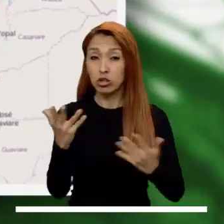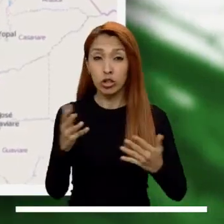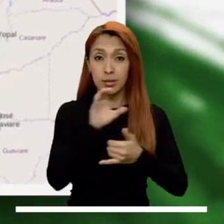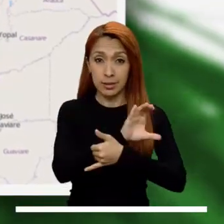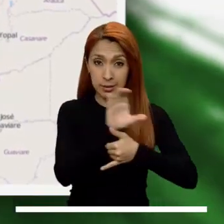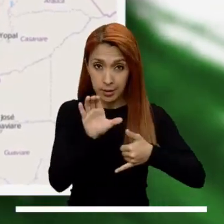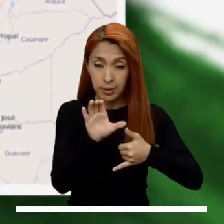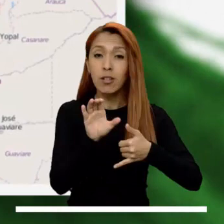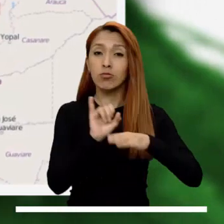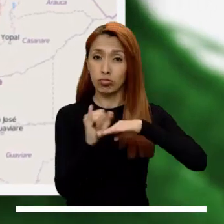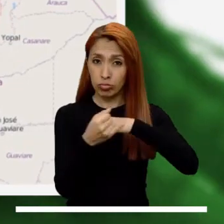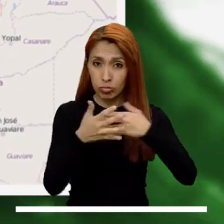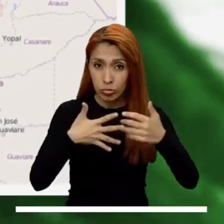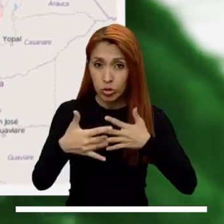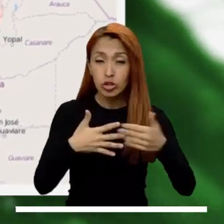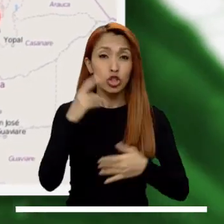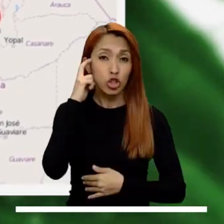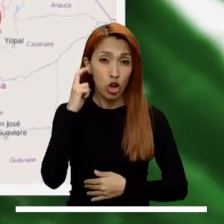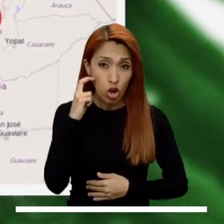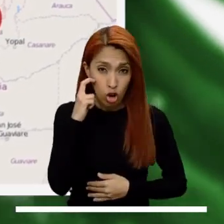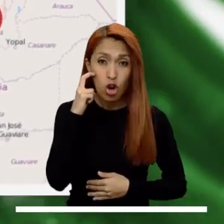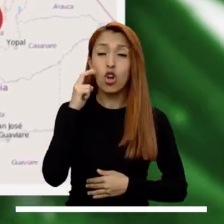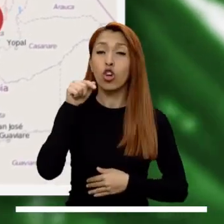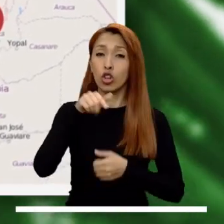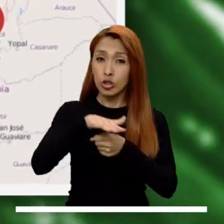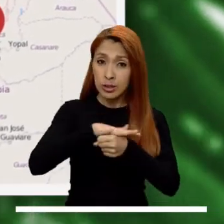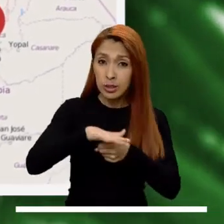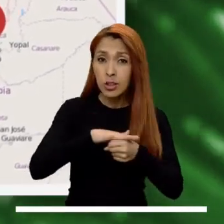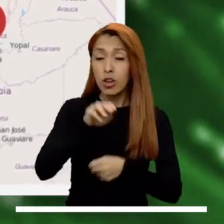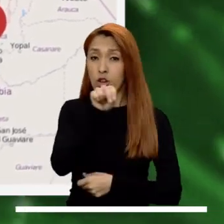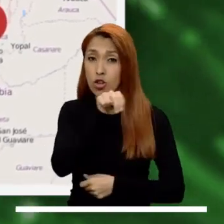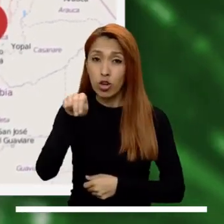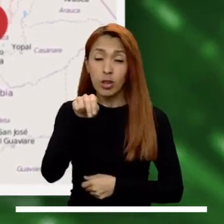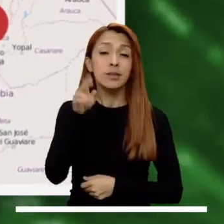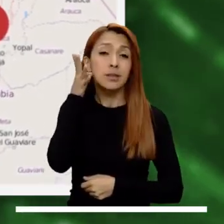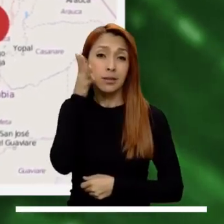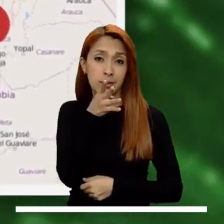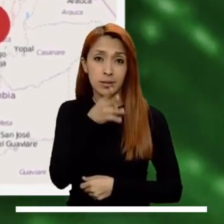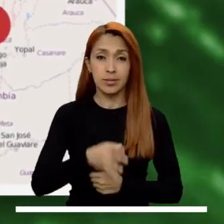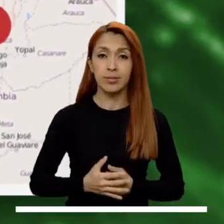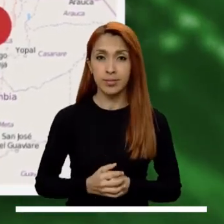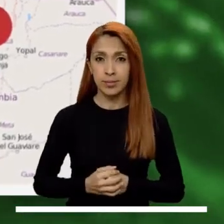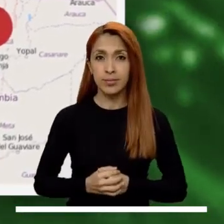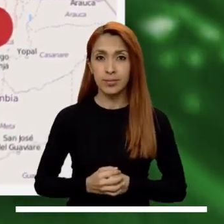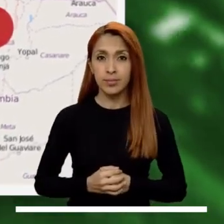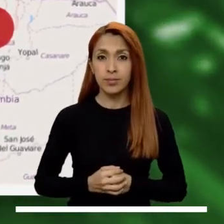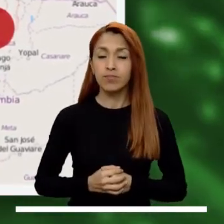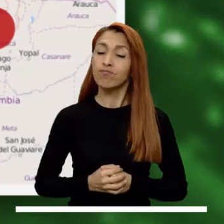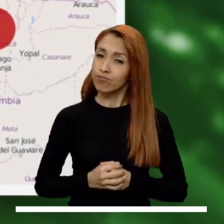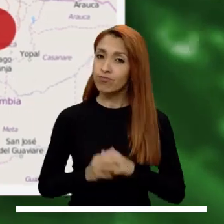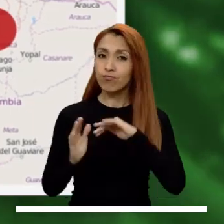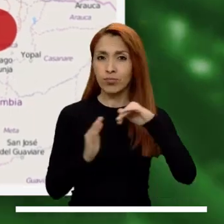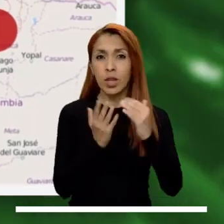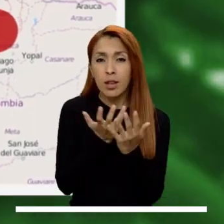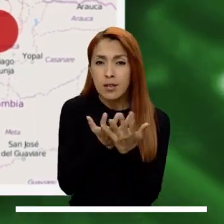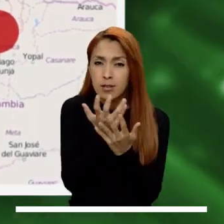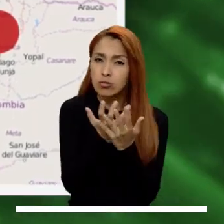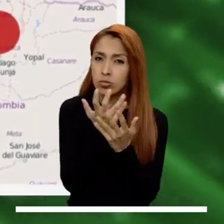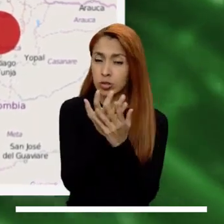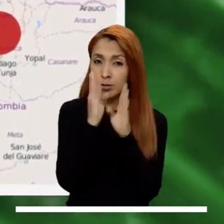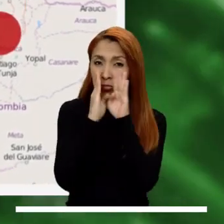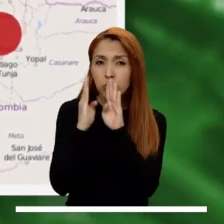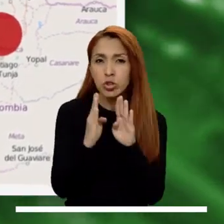La probabilidad de incendios será alta en el Caribe, el archipiélago Chocó, Cundinamarca y Norte de